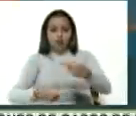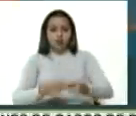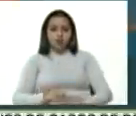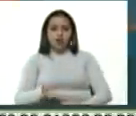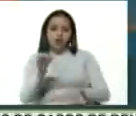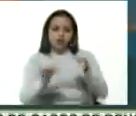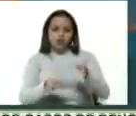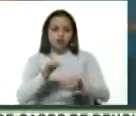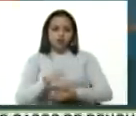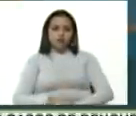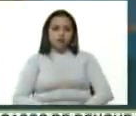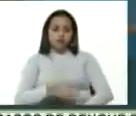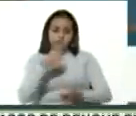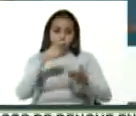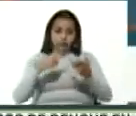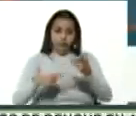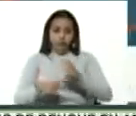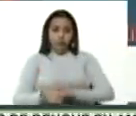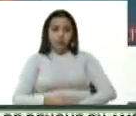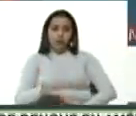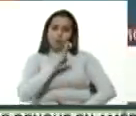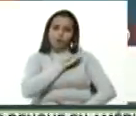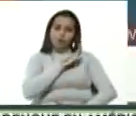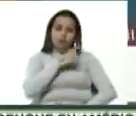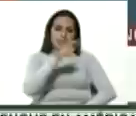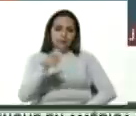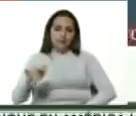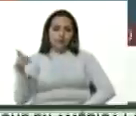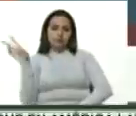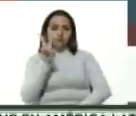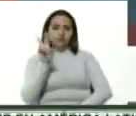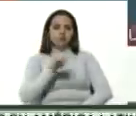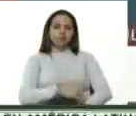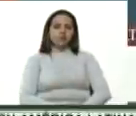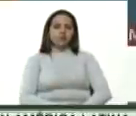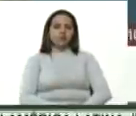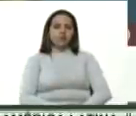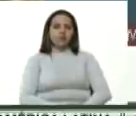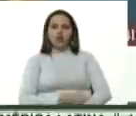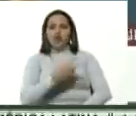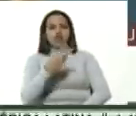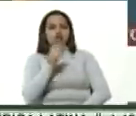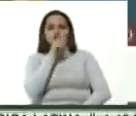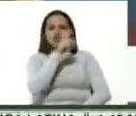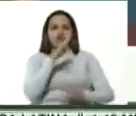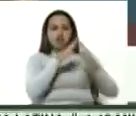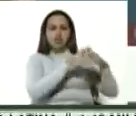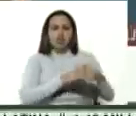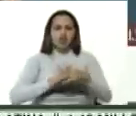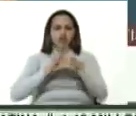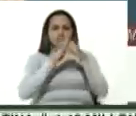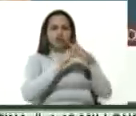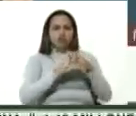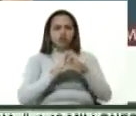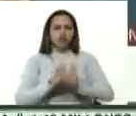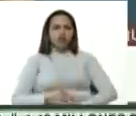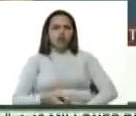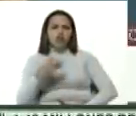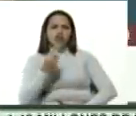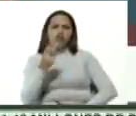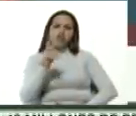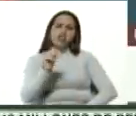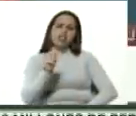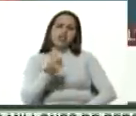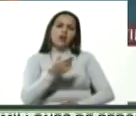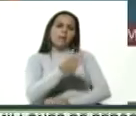Esos recursos son de los venezolanos y las venezolanas, no son de los Estados Unidos, no son de la Reserva Federal, no son de la